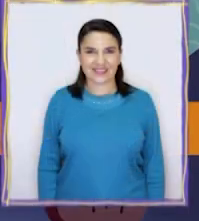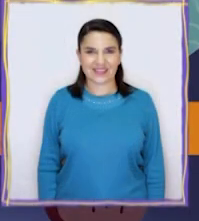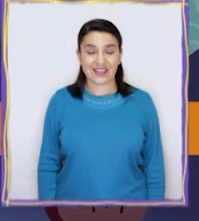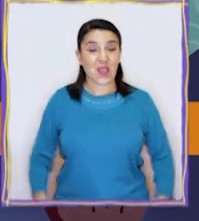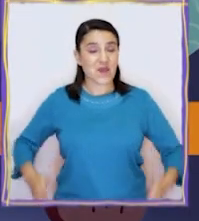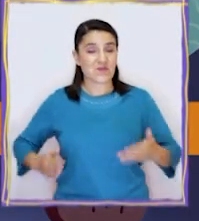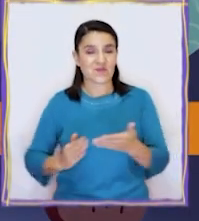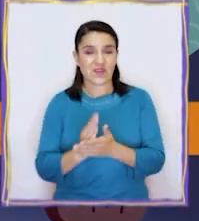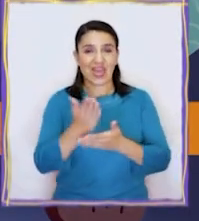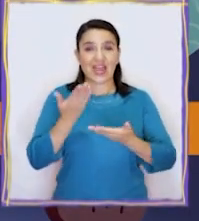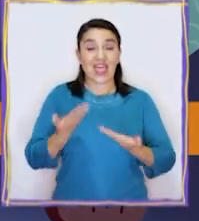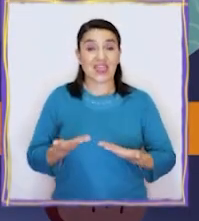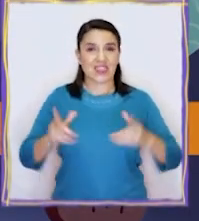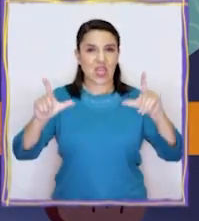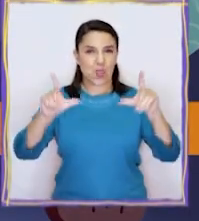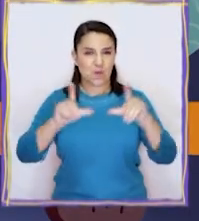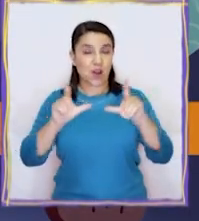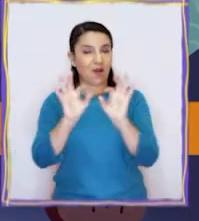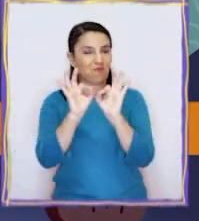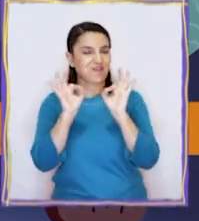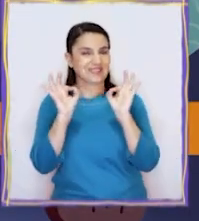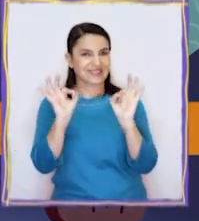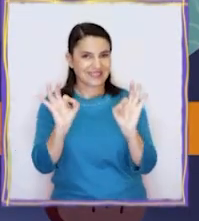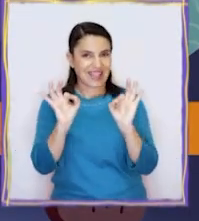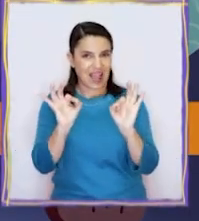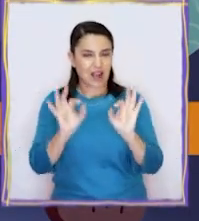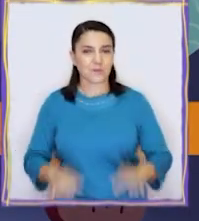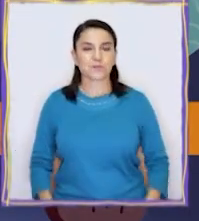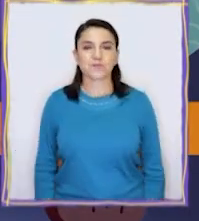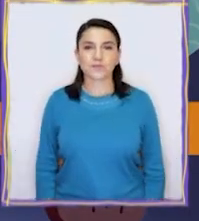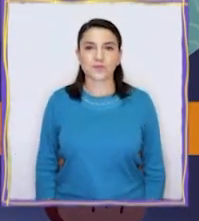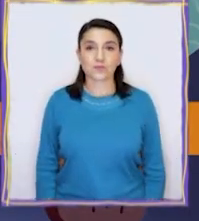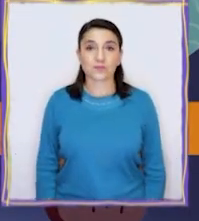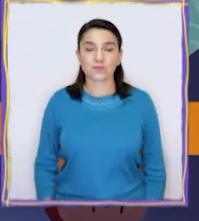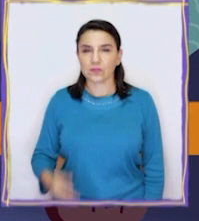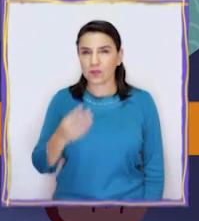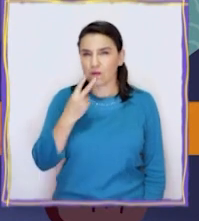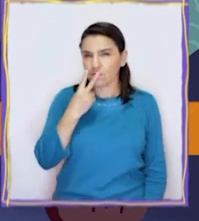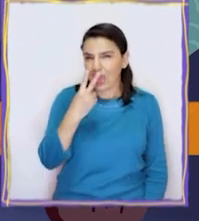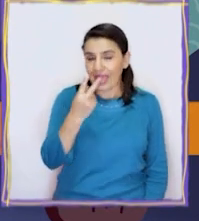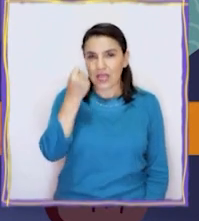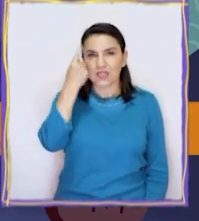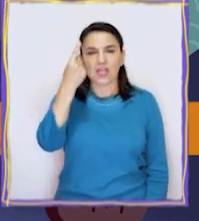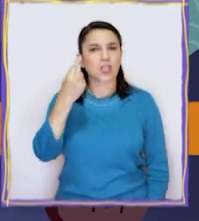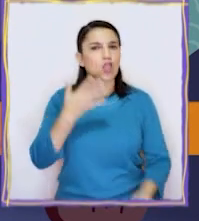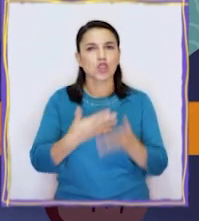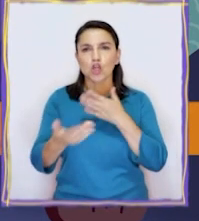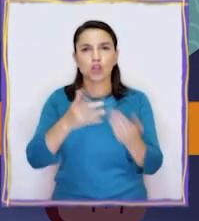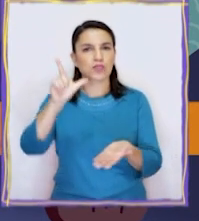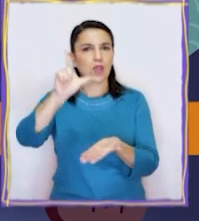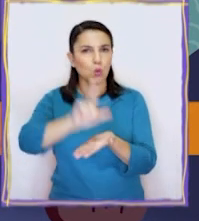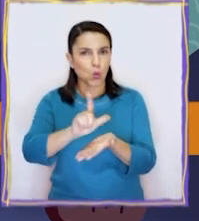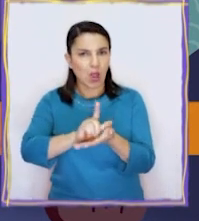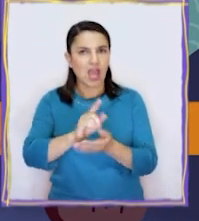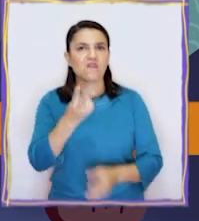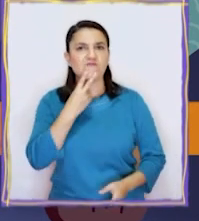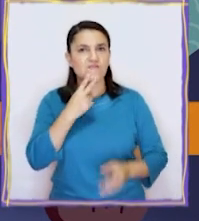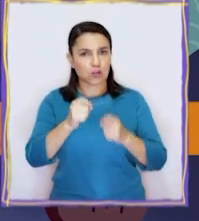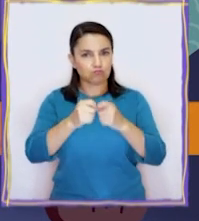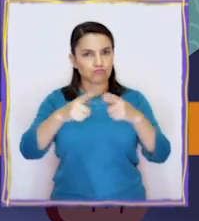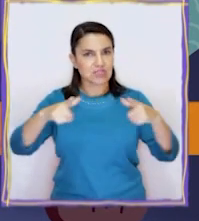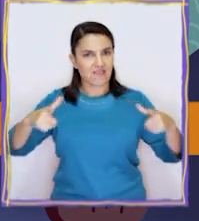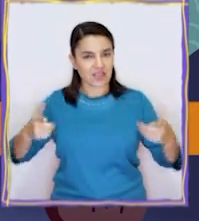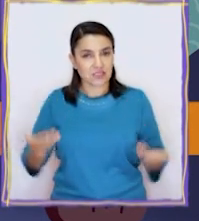Para partir este programa tan especial tenemos que ver y entender dónde vivieron estas civilizaciones.